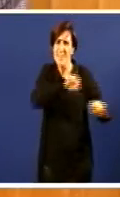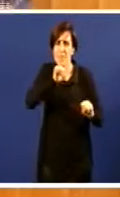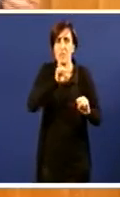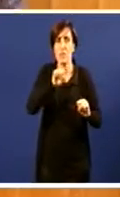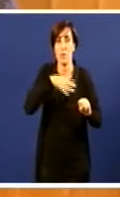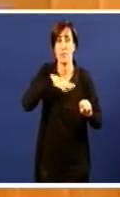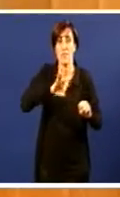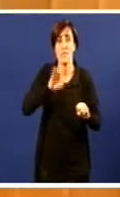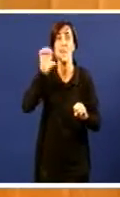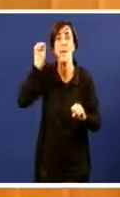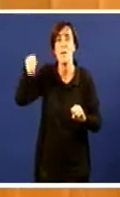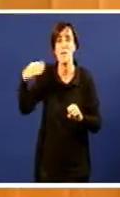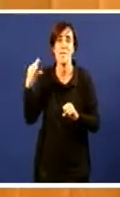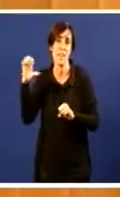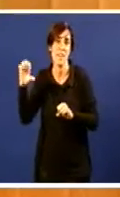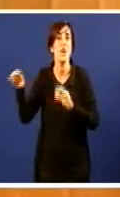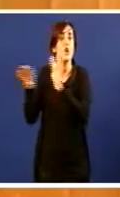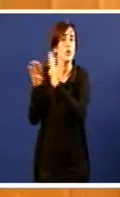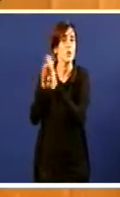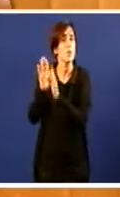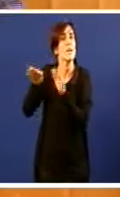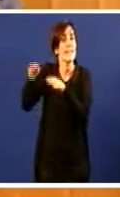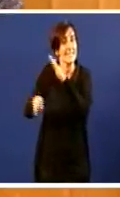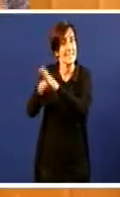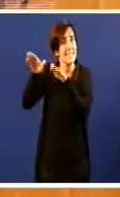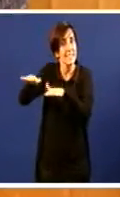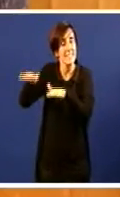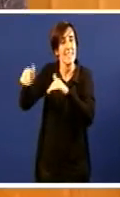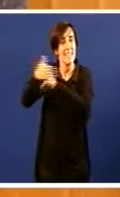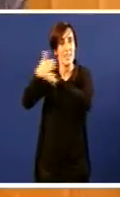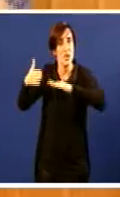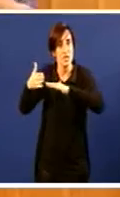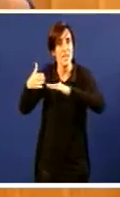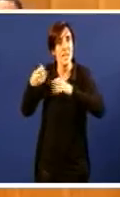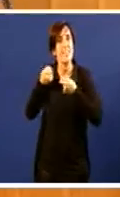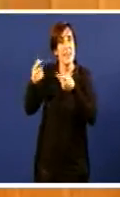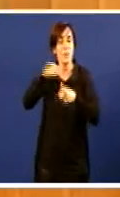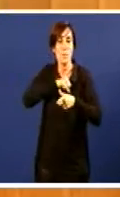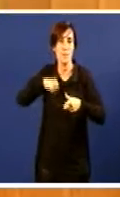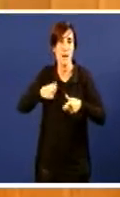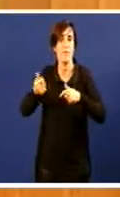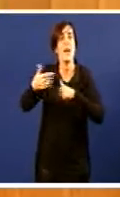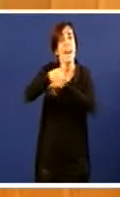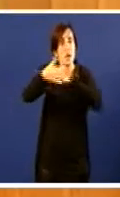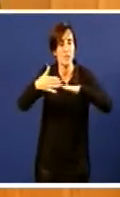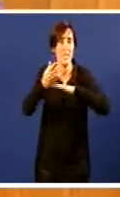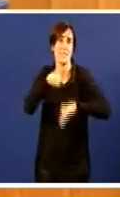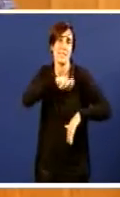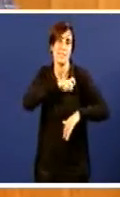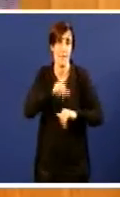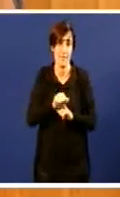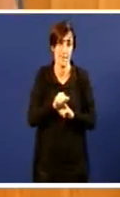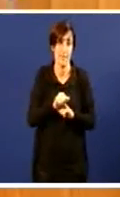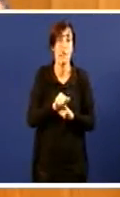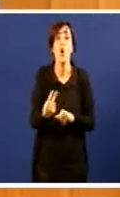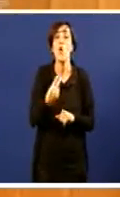empresas como ENCE na costa e privatizar de facto a costa do Estado Español. E onde lle deu a última palabra da decisión